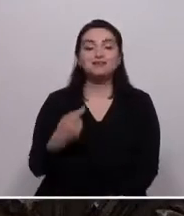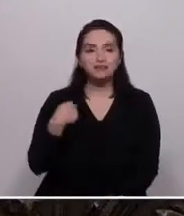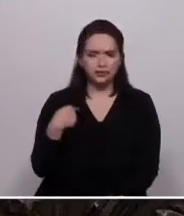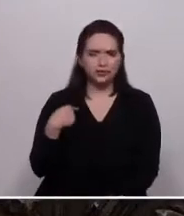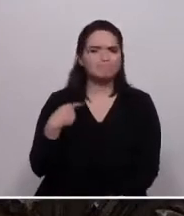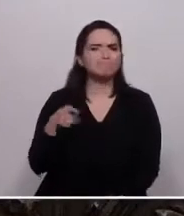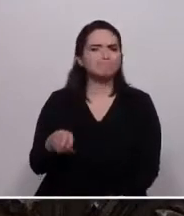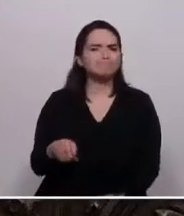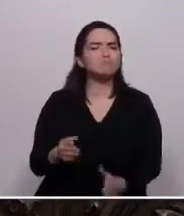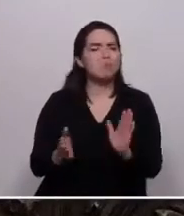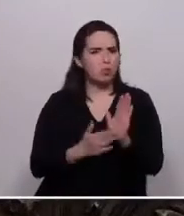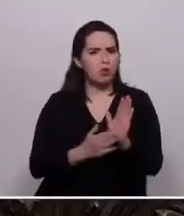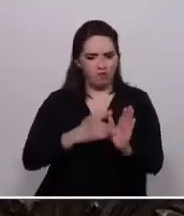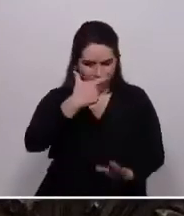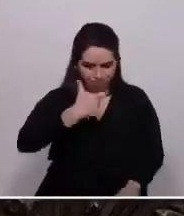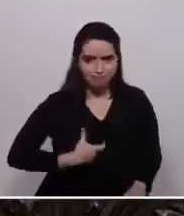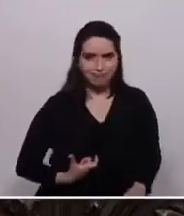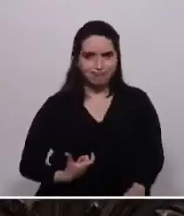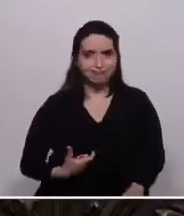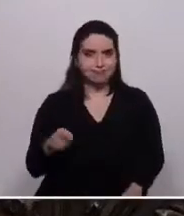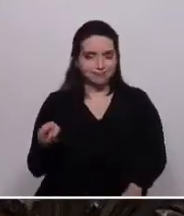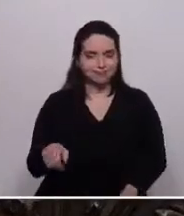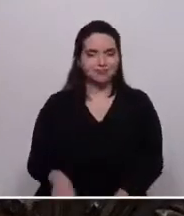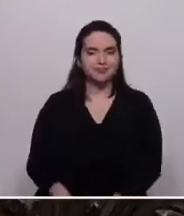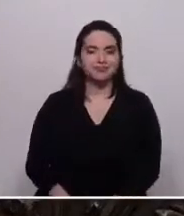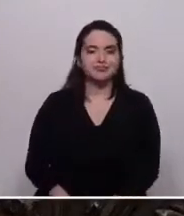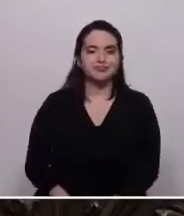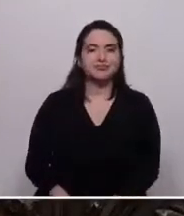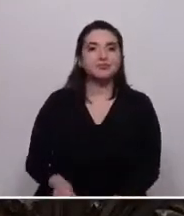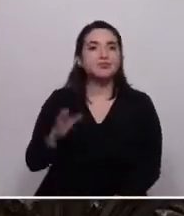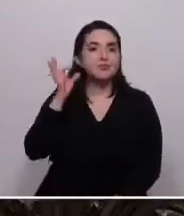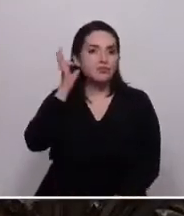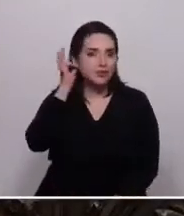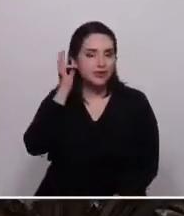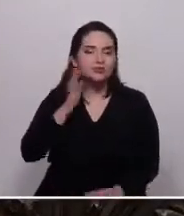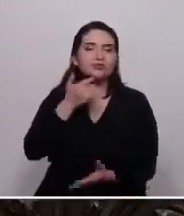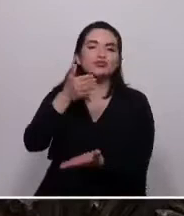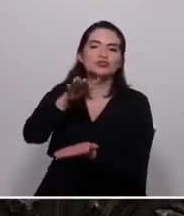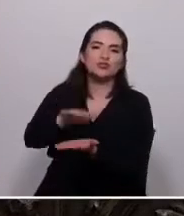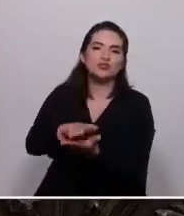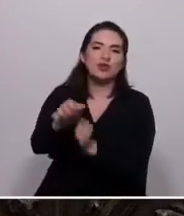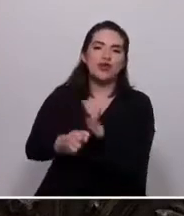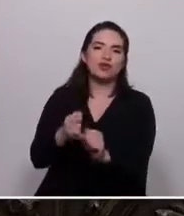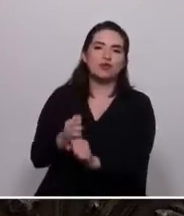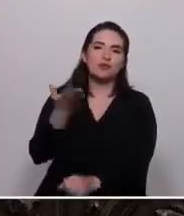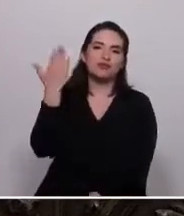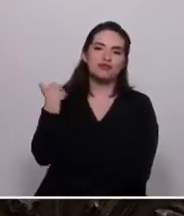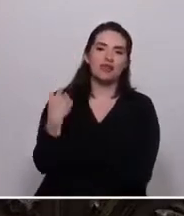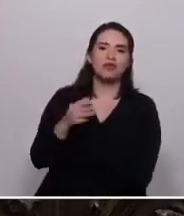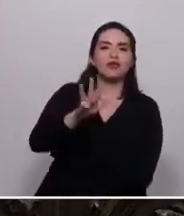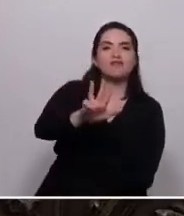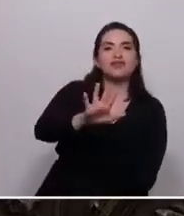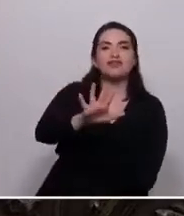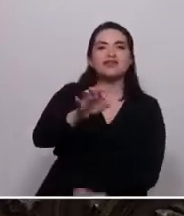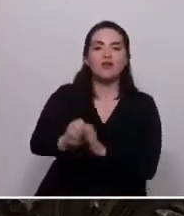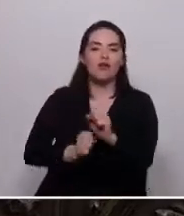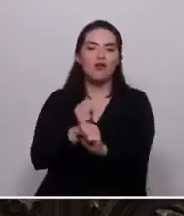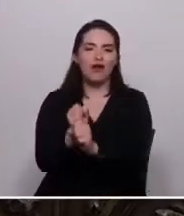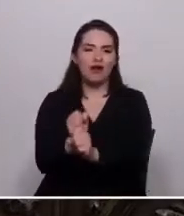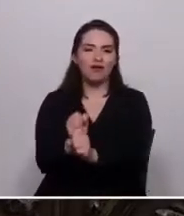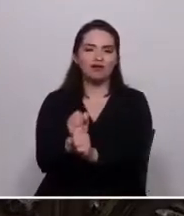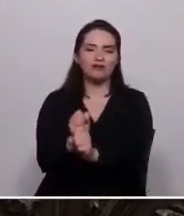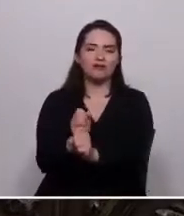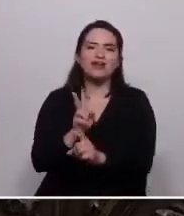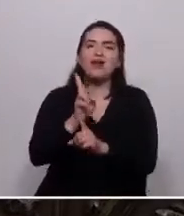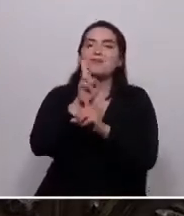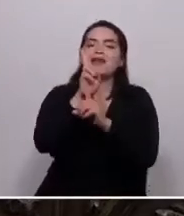testimonio de ello. Esta gran mujer que falleció el año pasado, sus 95 años, representa